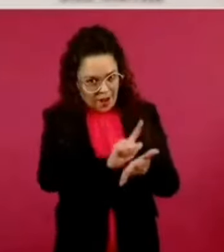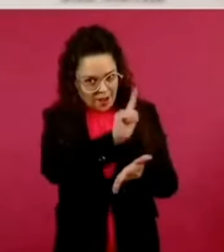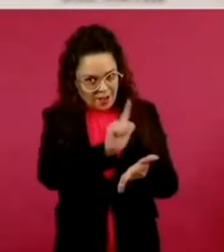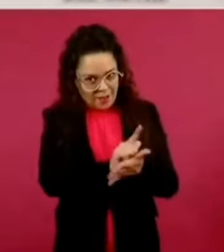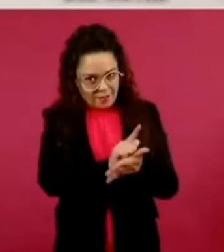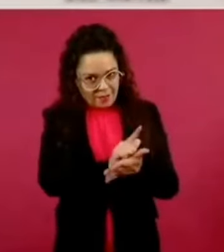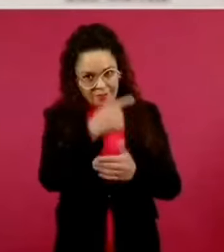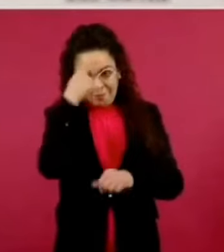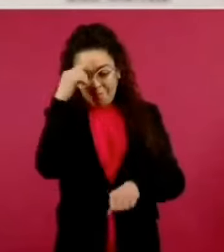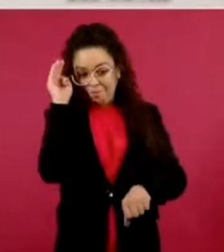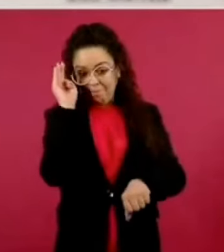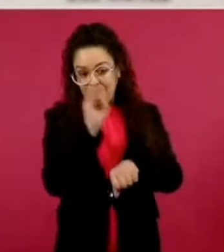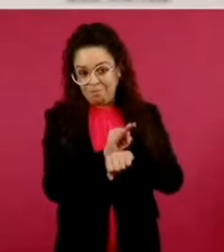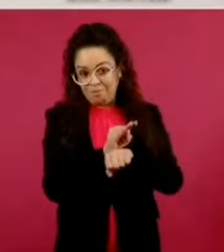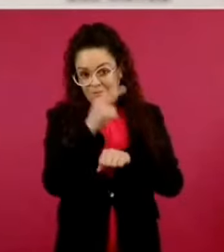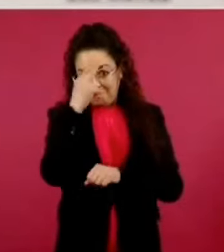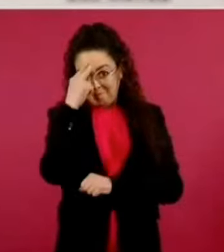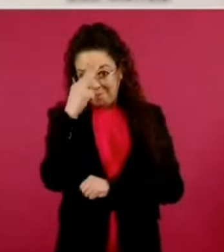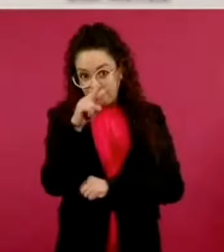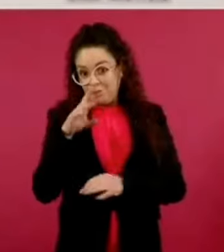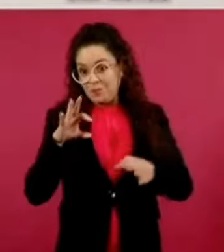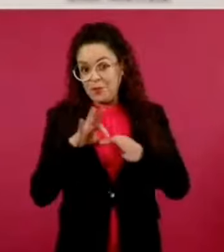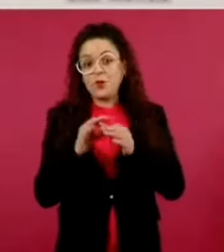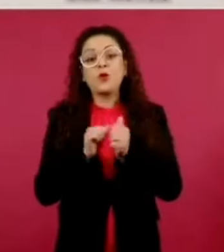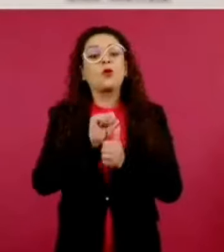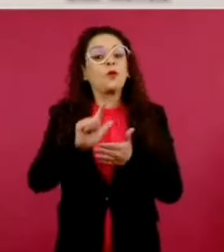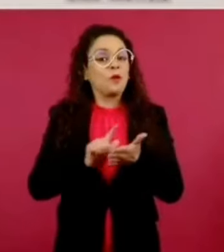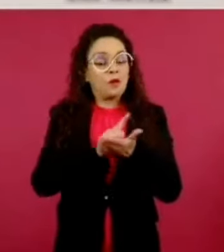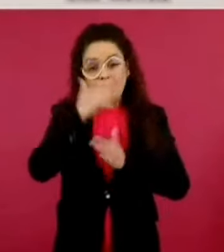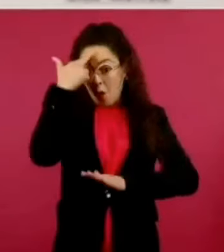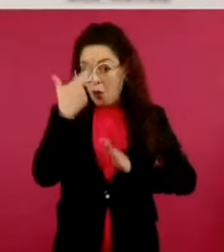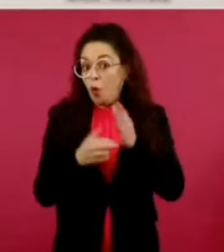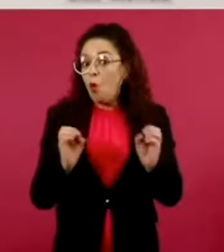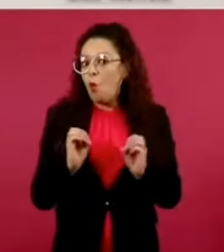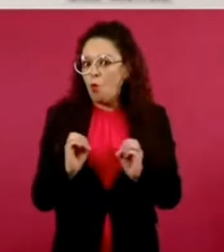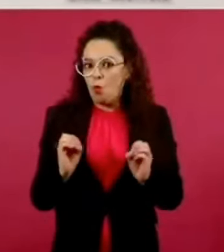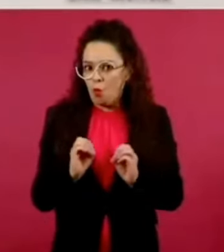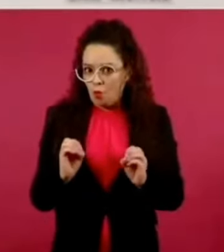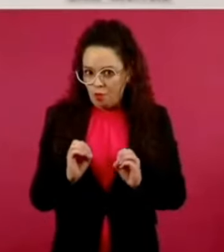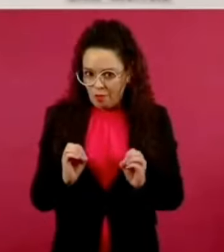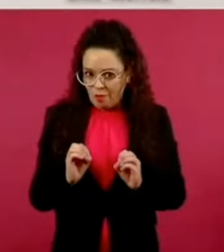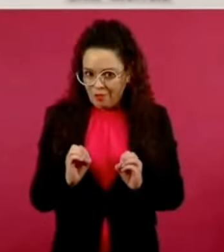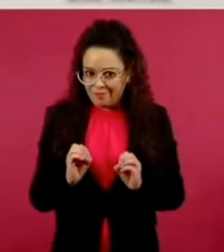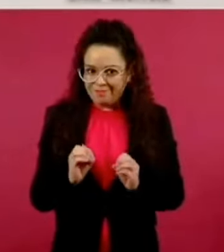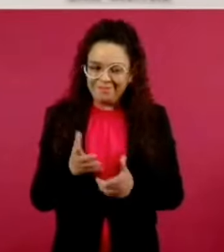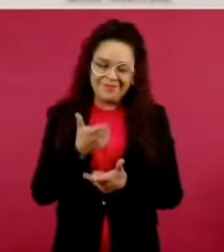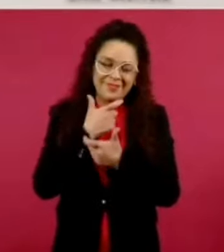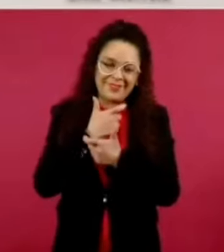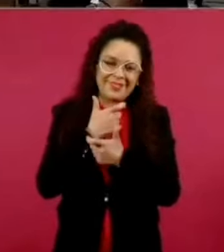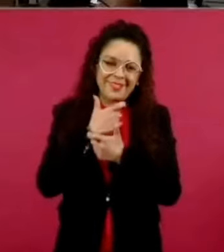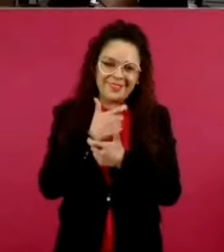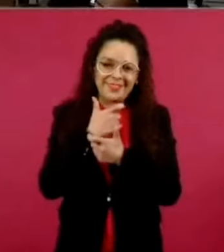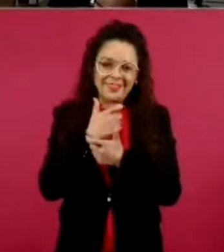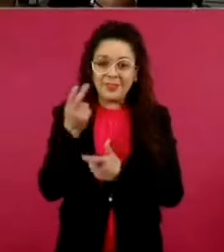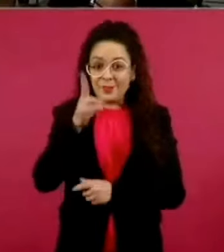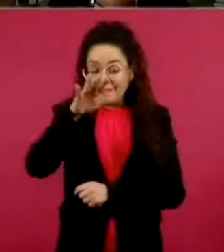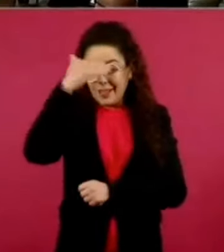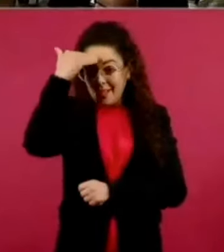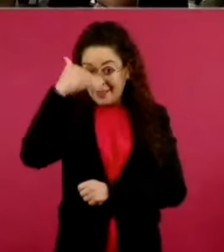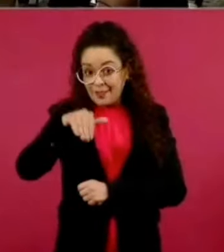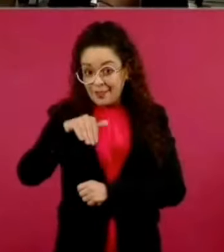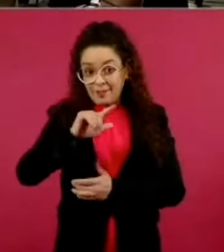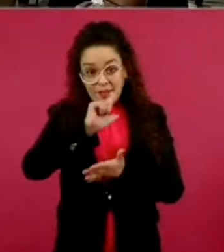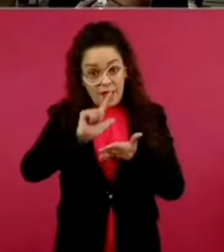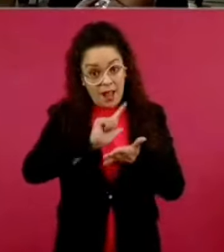México y de conformidad con la ley, porque ya saben ustedes que la ley es la